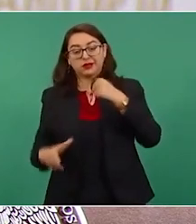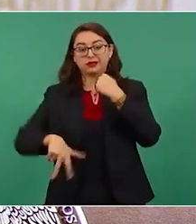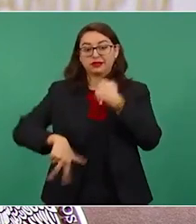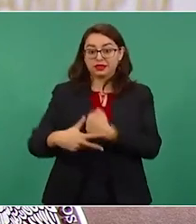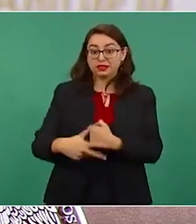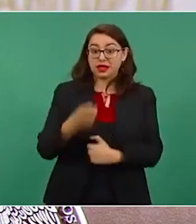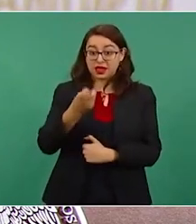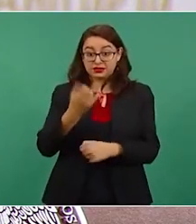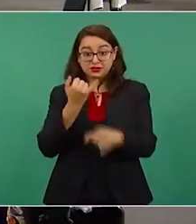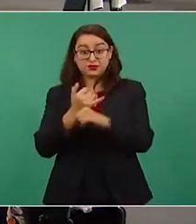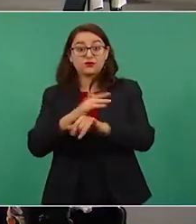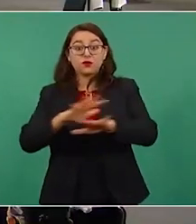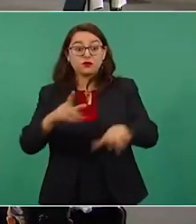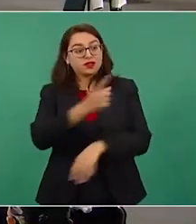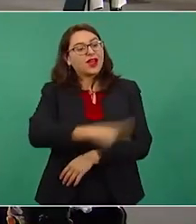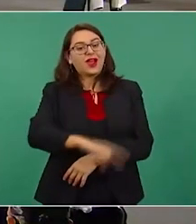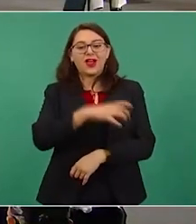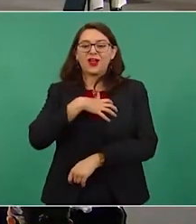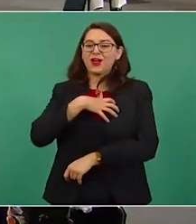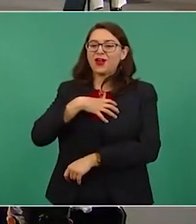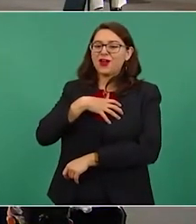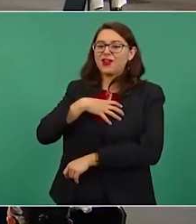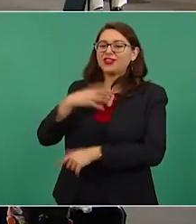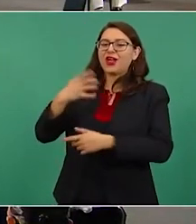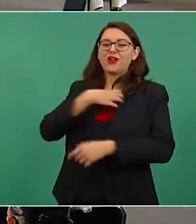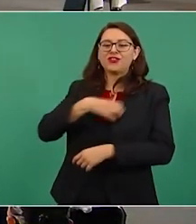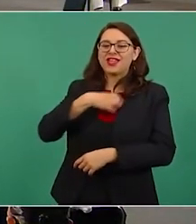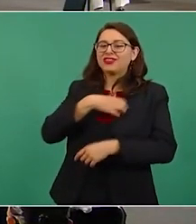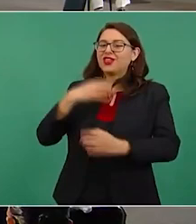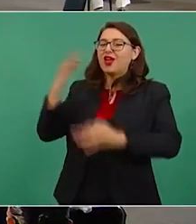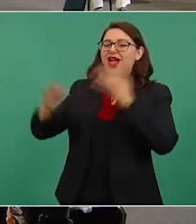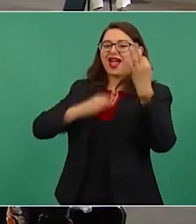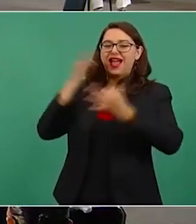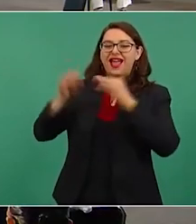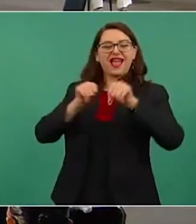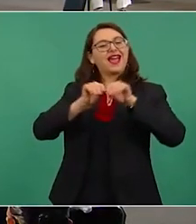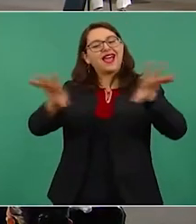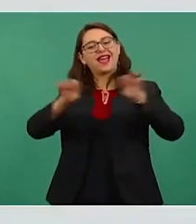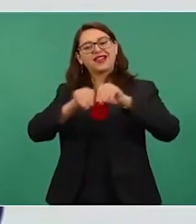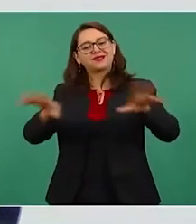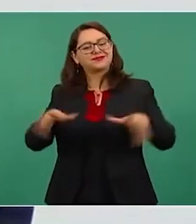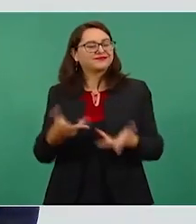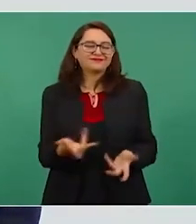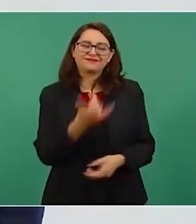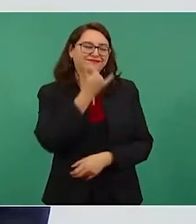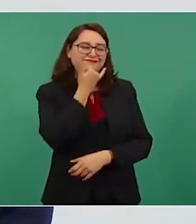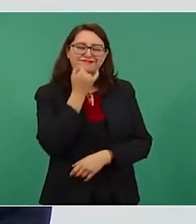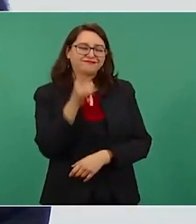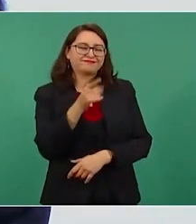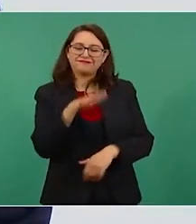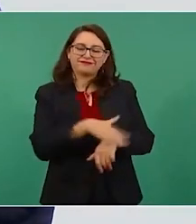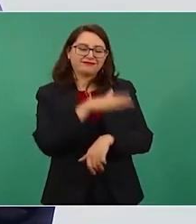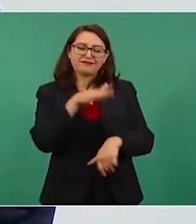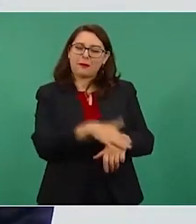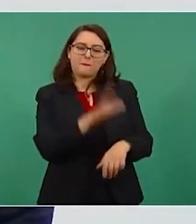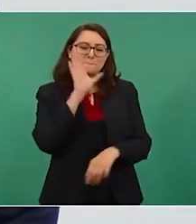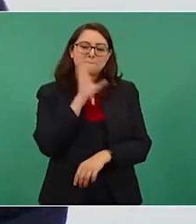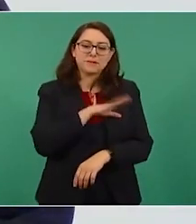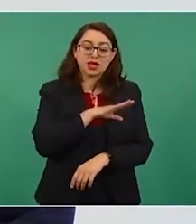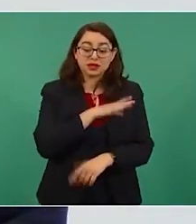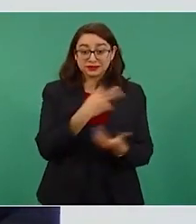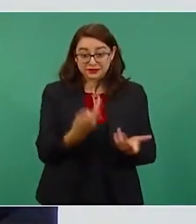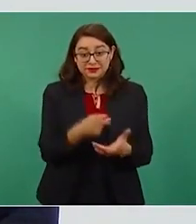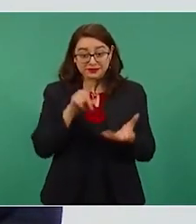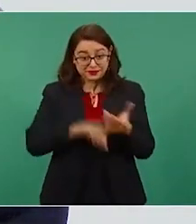celebrado no es digno de ser tomado en cuenta. En segundo lugar, el índice no es un estudio exhaustivo.